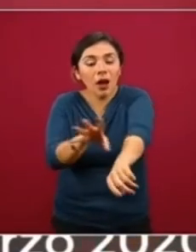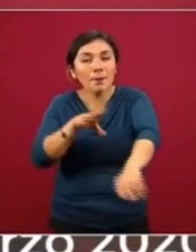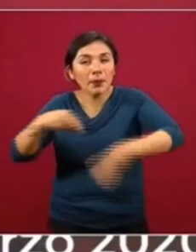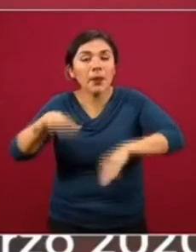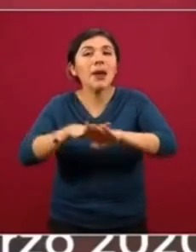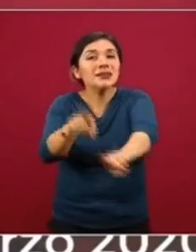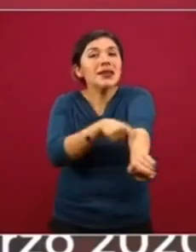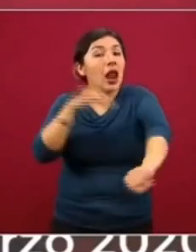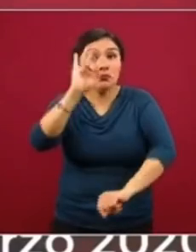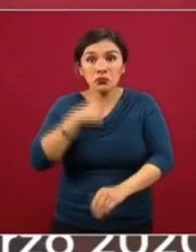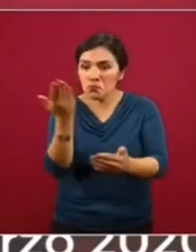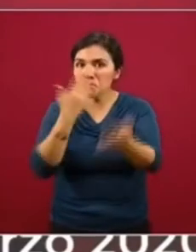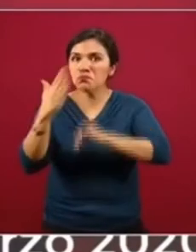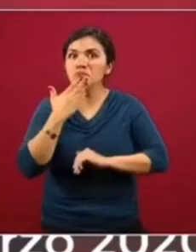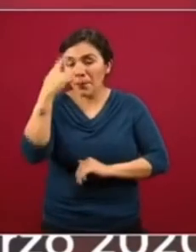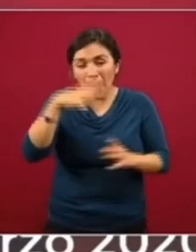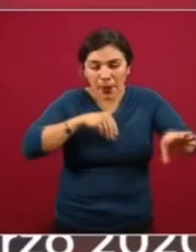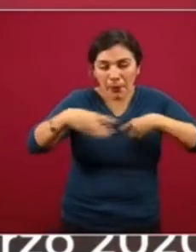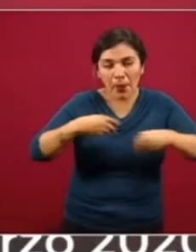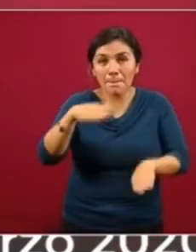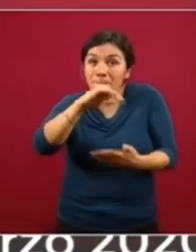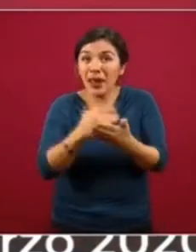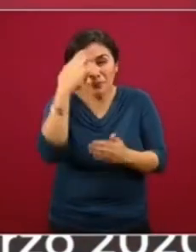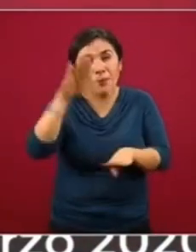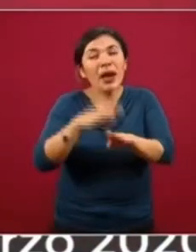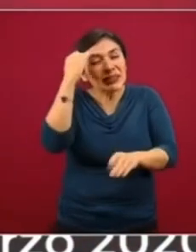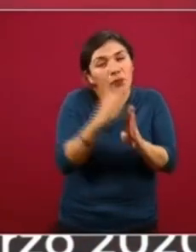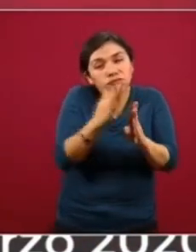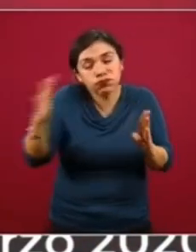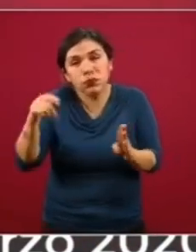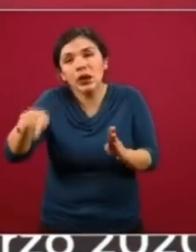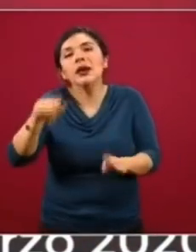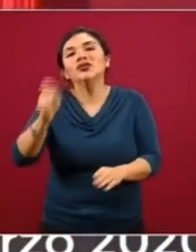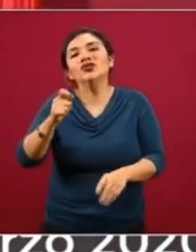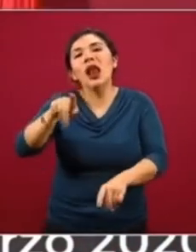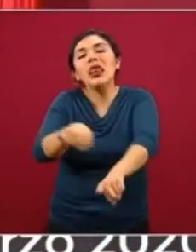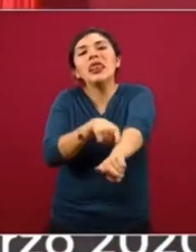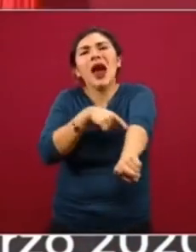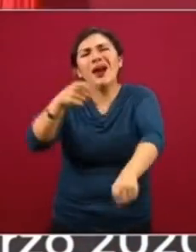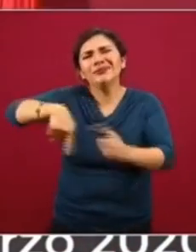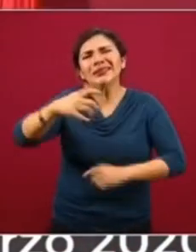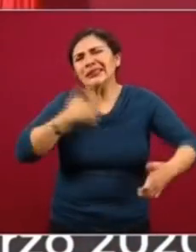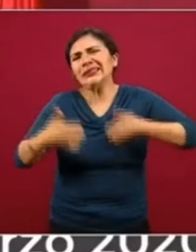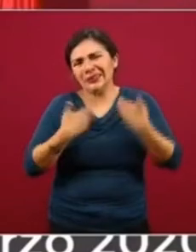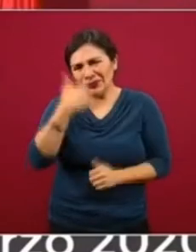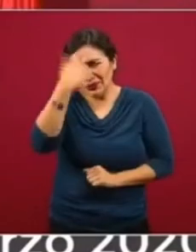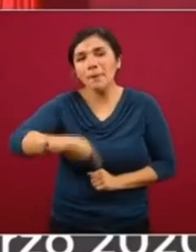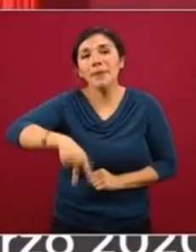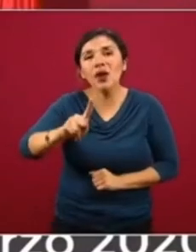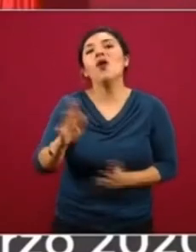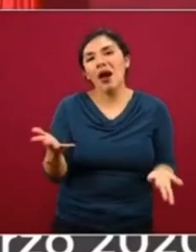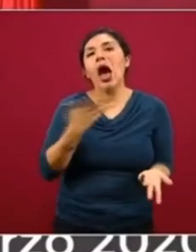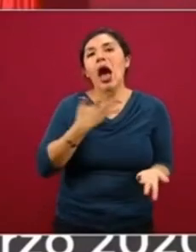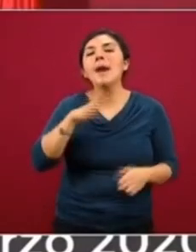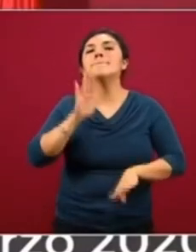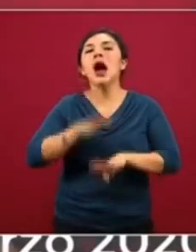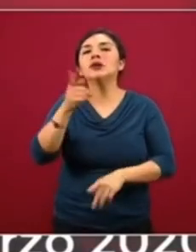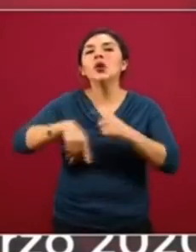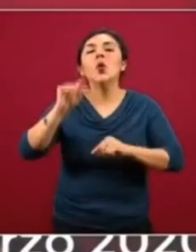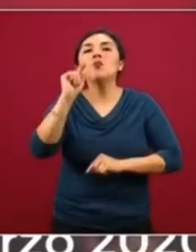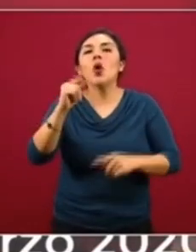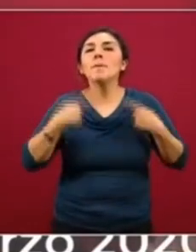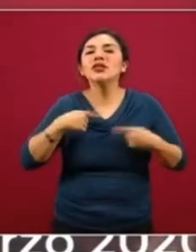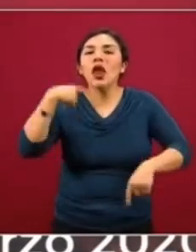porque si tenemos éxito en retardar la transmisión, vamos a tener una epidemia larga. Eso no agrada mucho, pero se compensa con el hecho de que vamos a tener